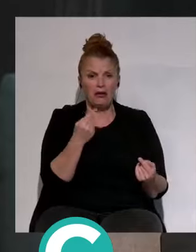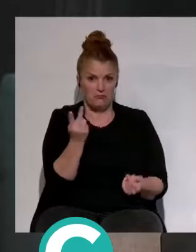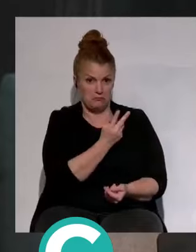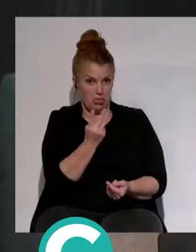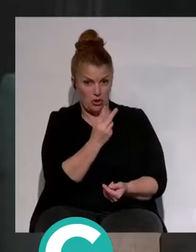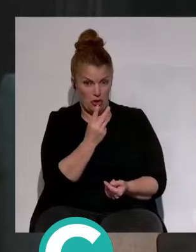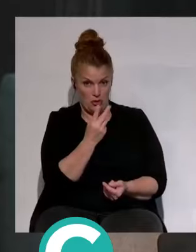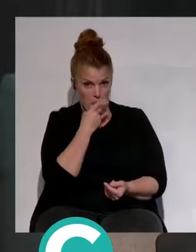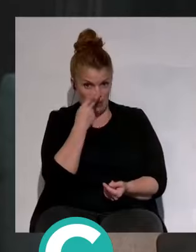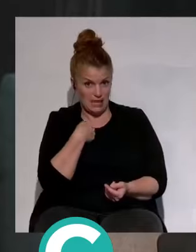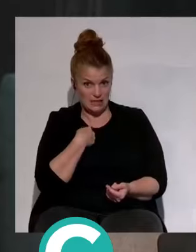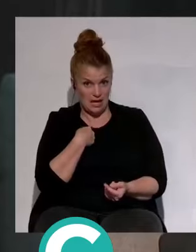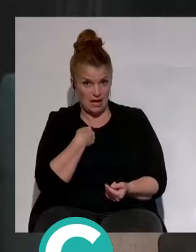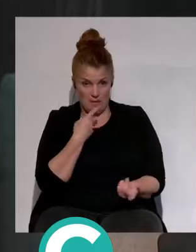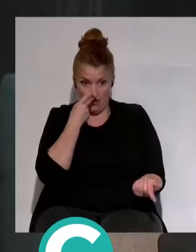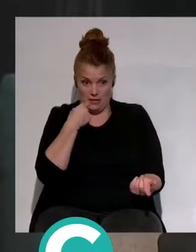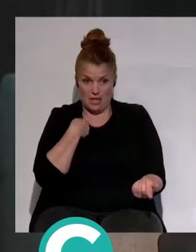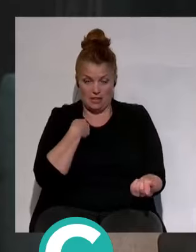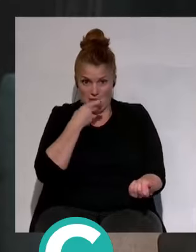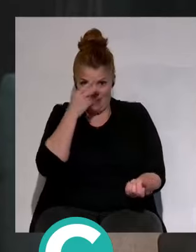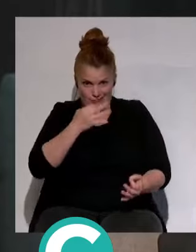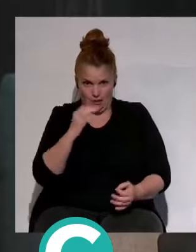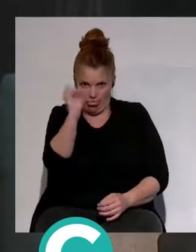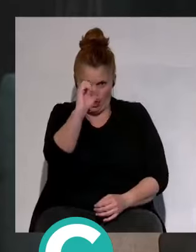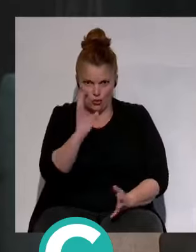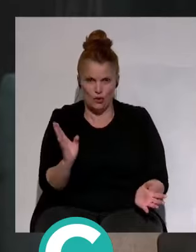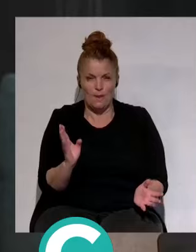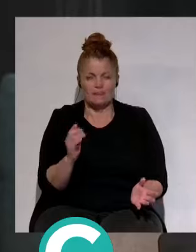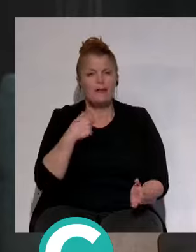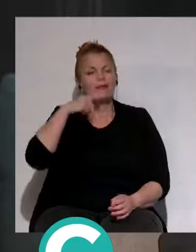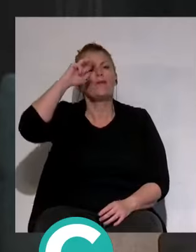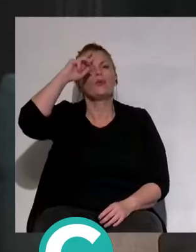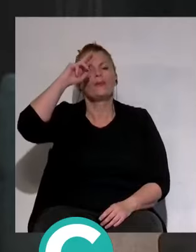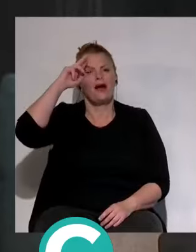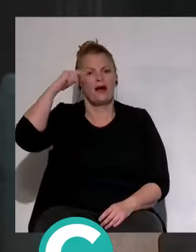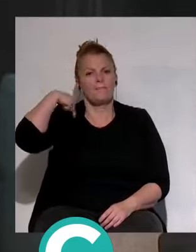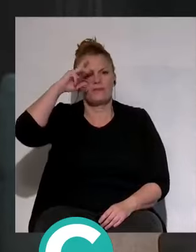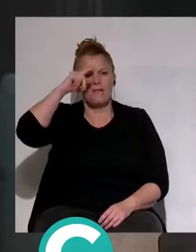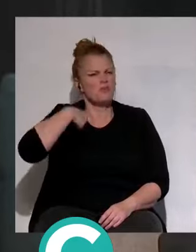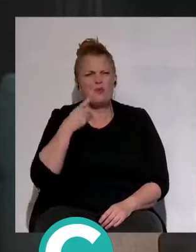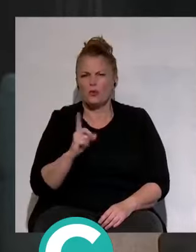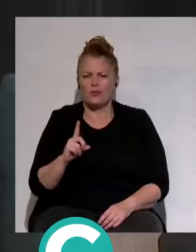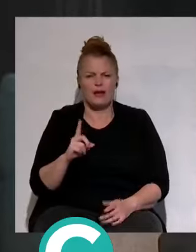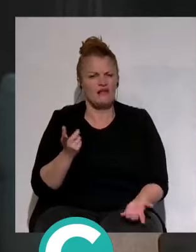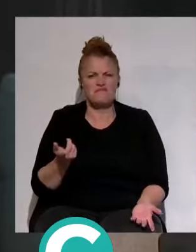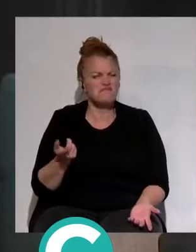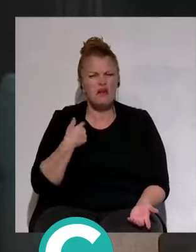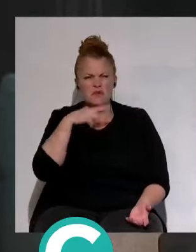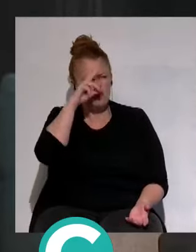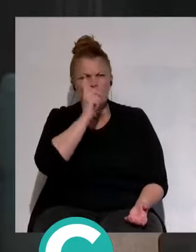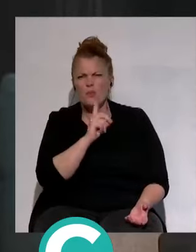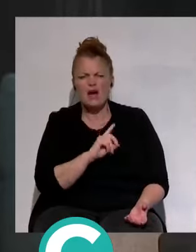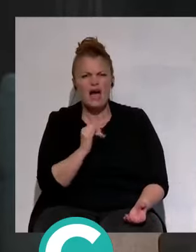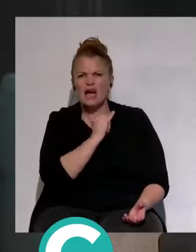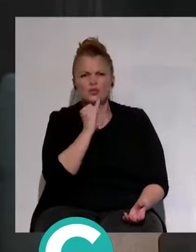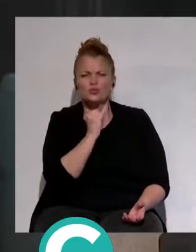Pina? A mí me interesa cero. A mí no me interesa, a me preocupa. A mí no me preocupa eso, Jesús. al Cádiz en medio, que al final... No, no, no. A nosotros nos